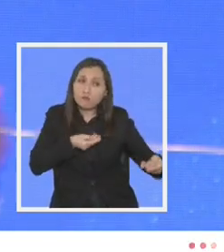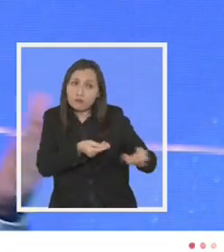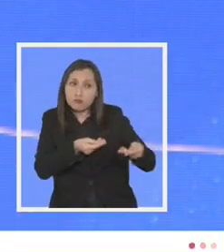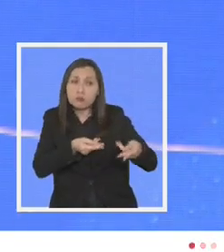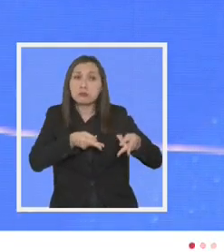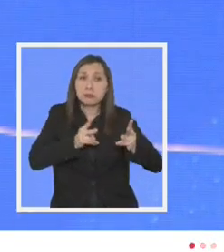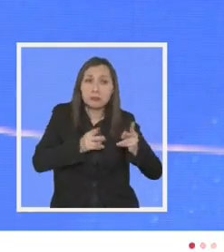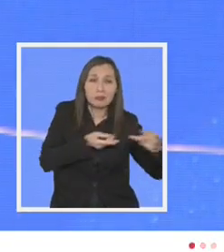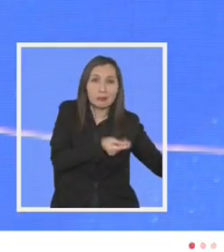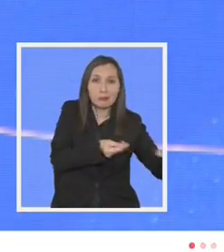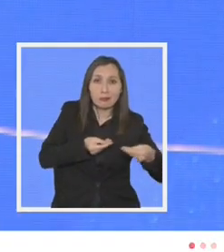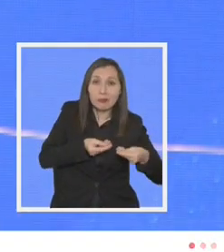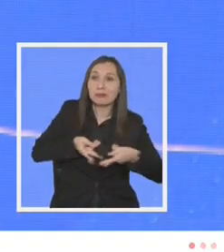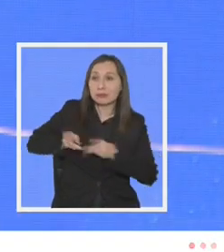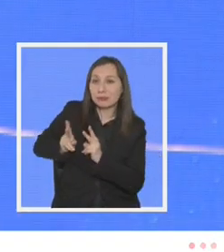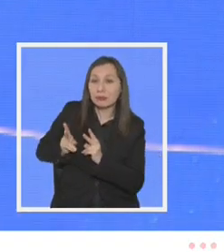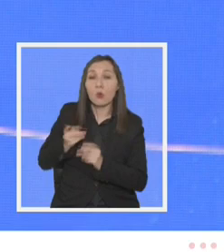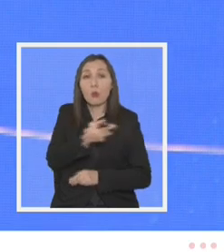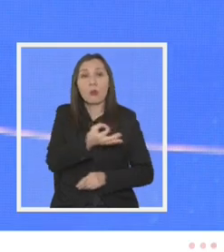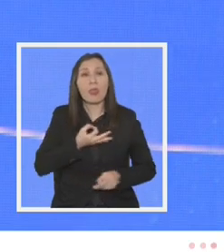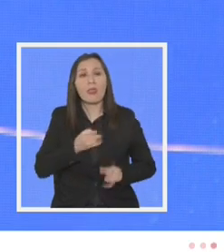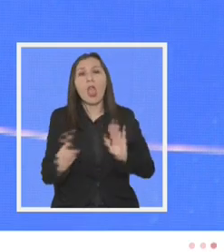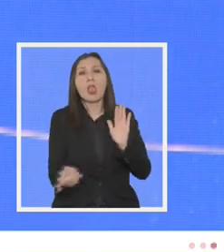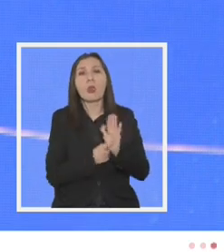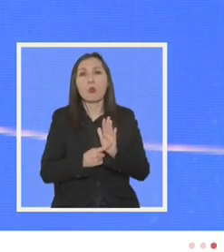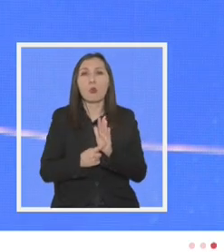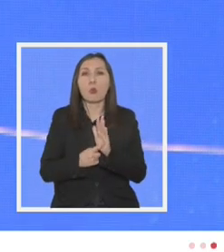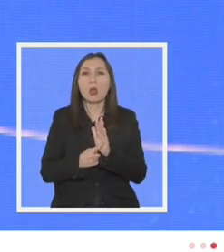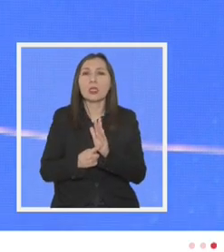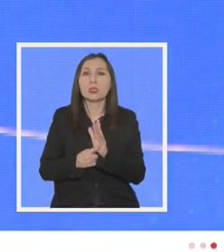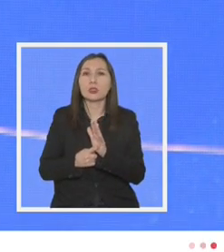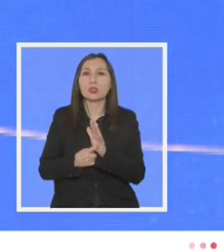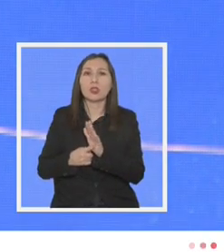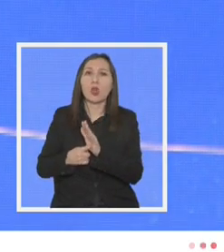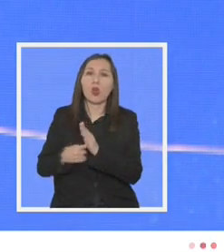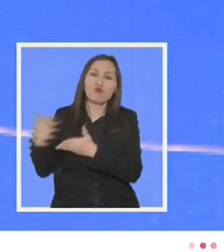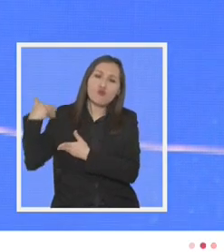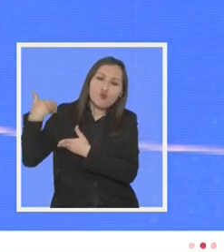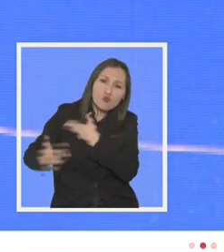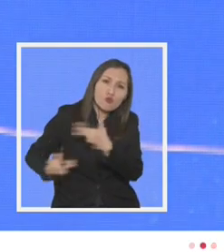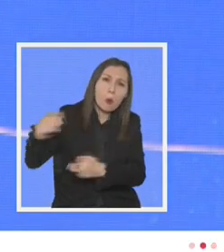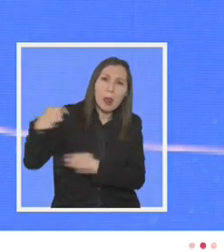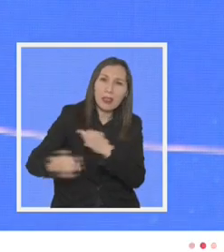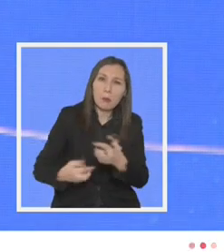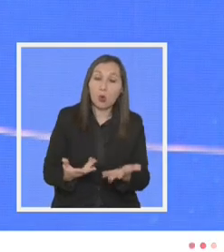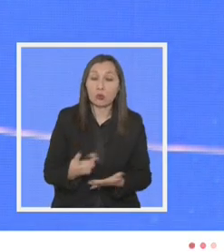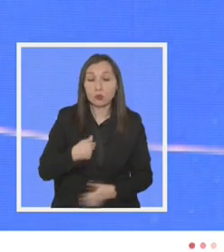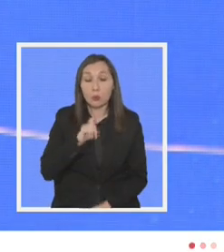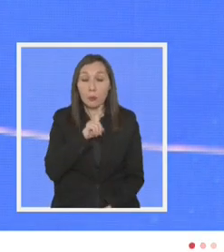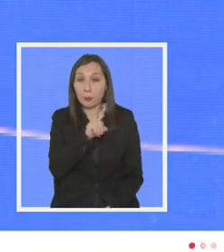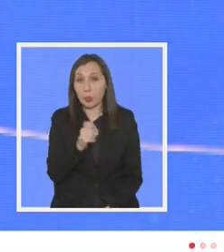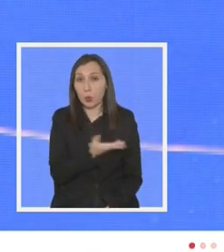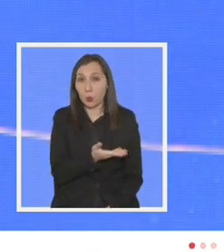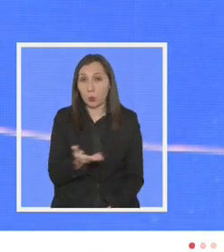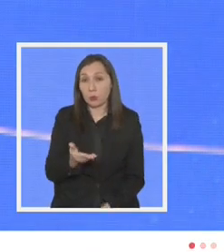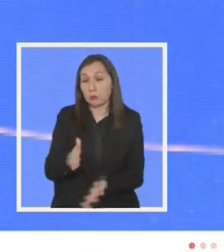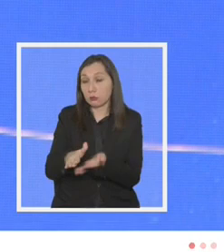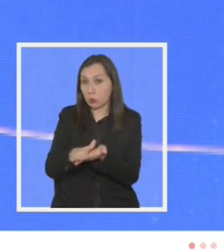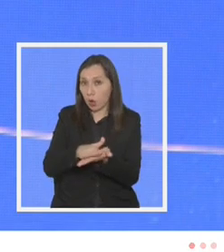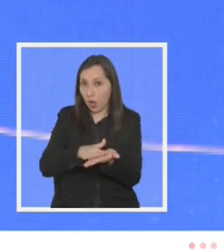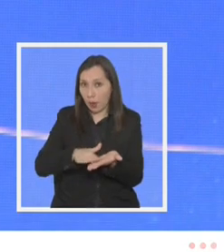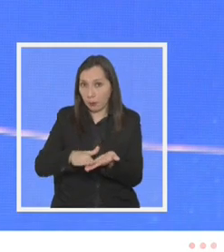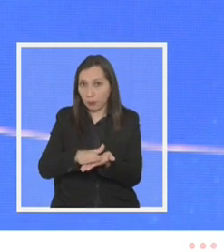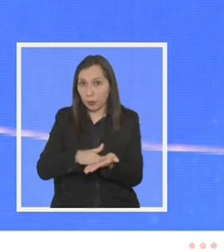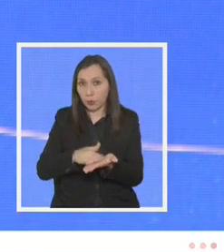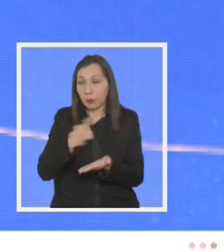uno ustedes nos mencionaban por ejemplo el impuesto al patrimonio escuchamos yo les pregunto por ejemplo